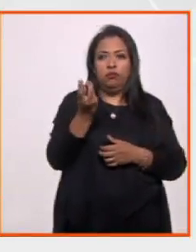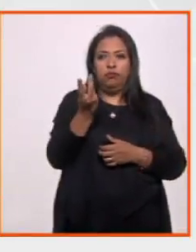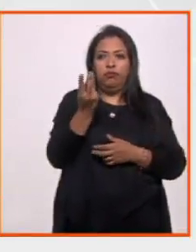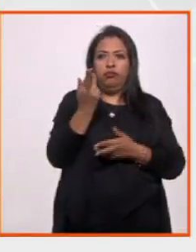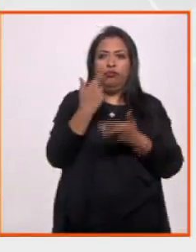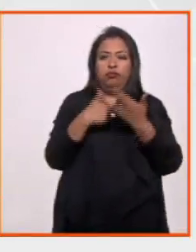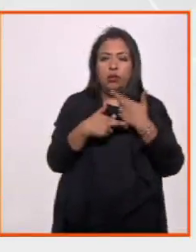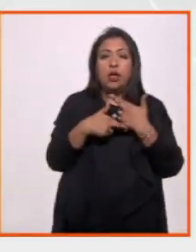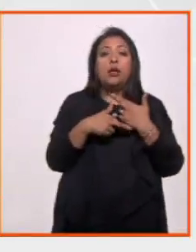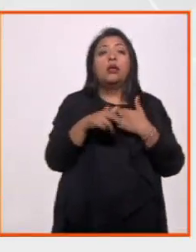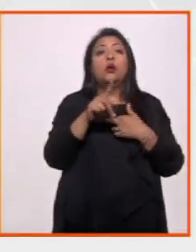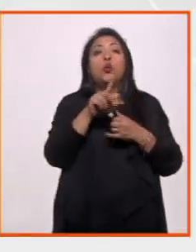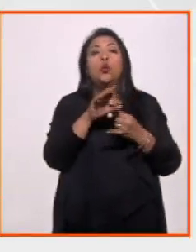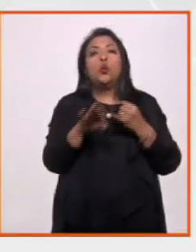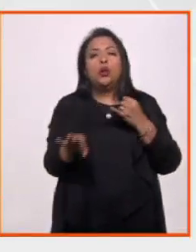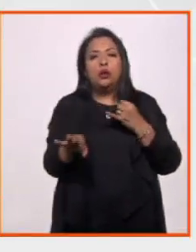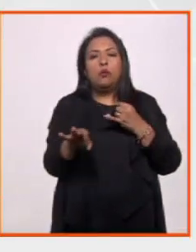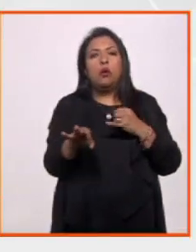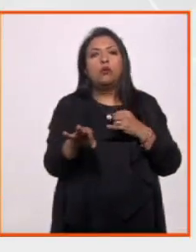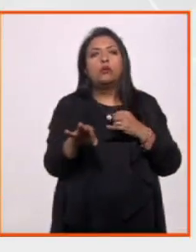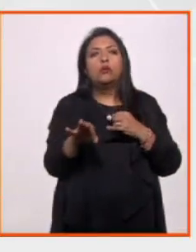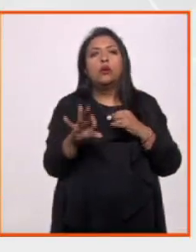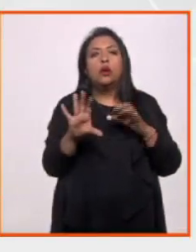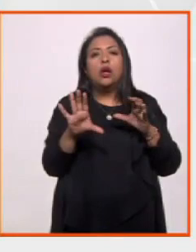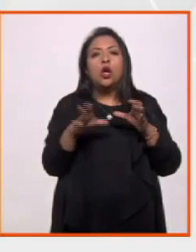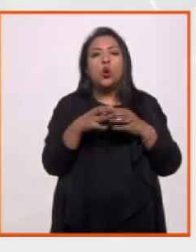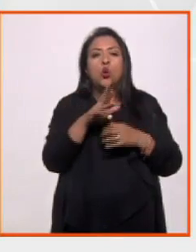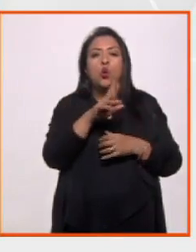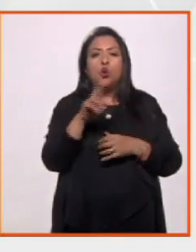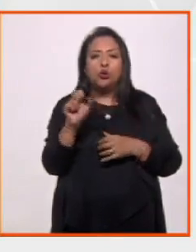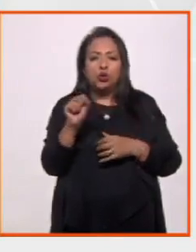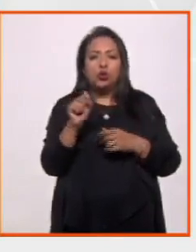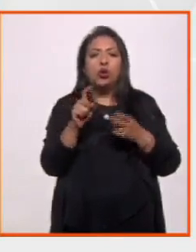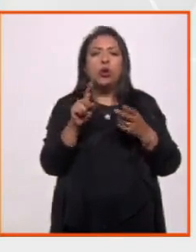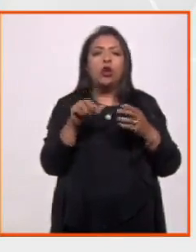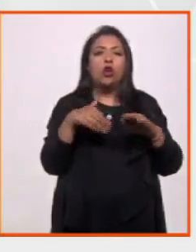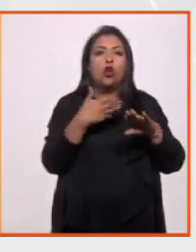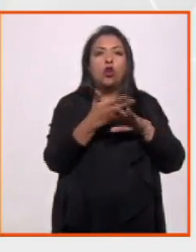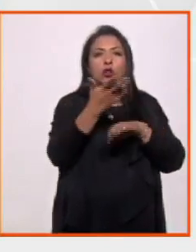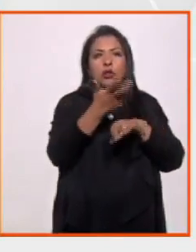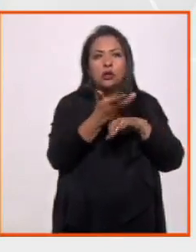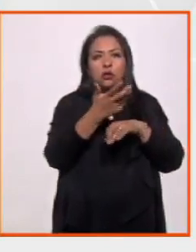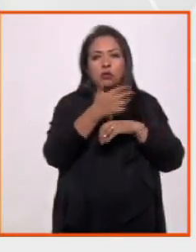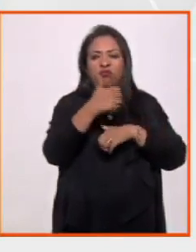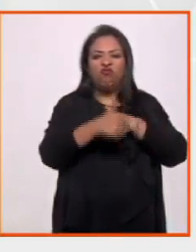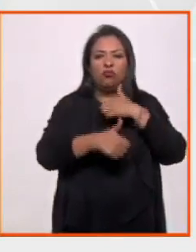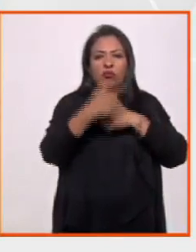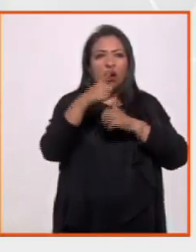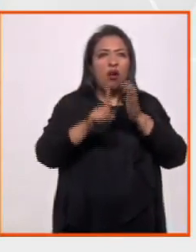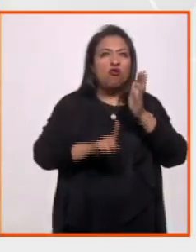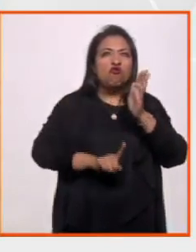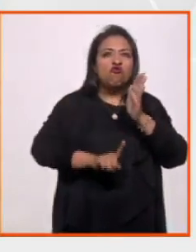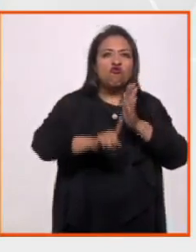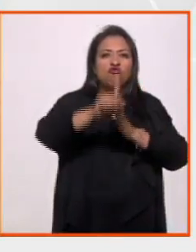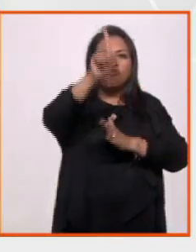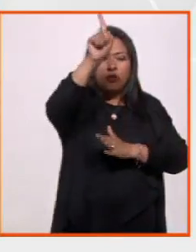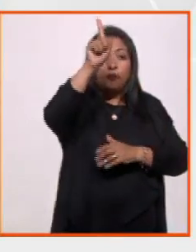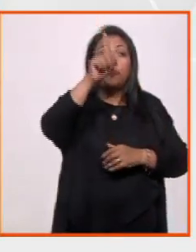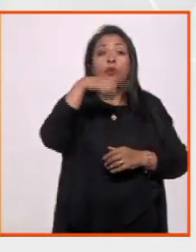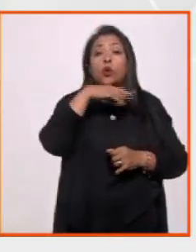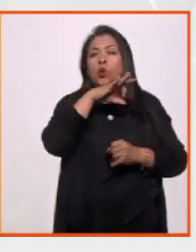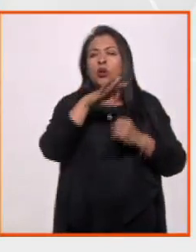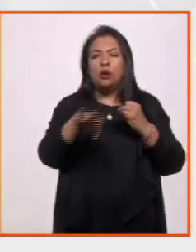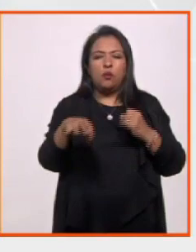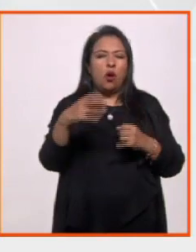y el último tema será la Unión Soviética contra los Estados Unidos en la carrera espacial. Al final